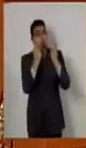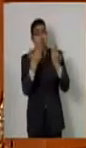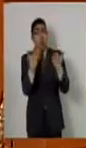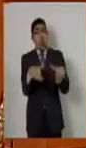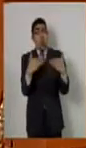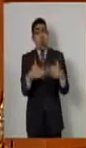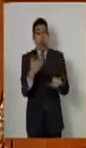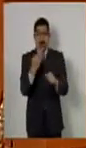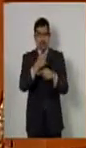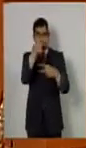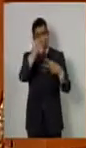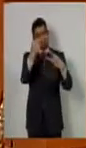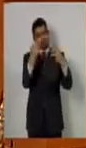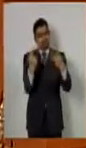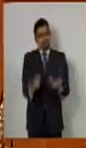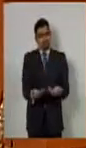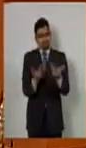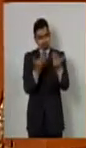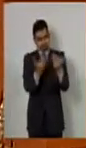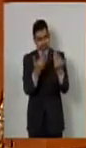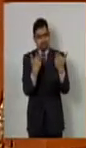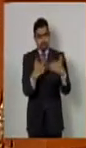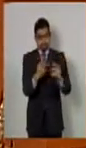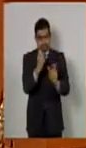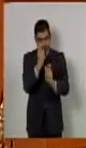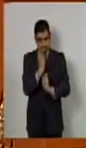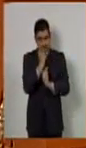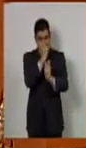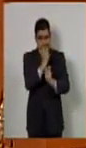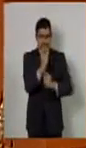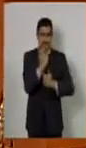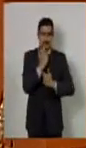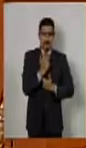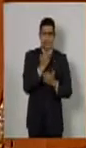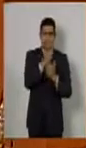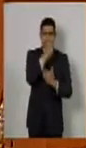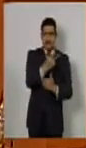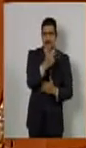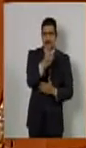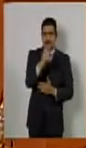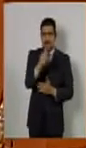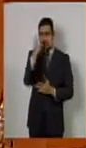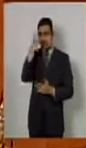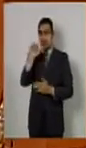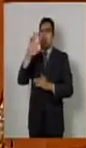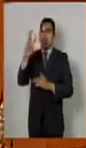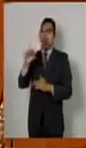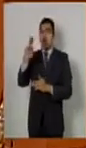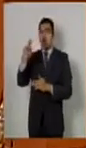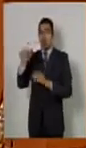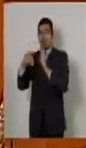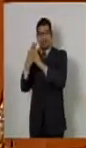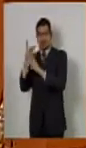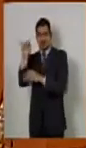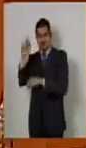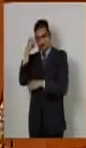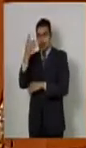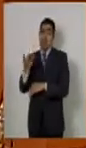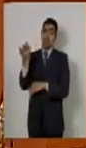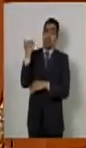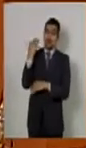mencionaron algunos de ellos, el premio GIF otorgado por World Wide Foundation en 2004,